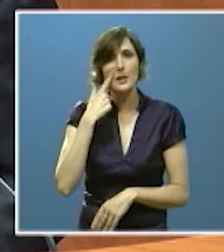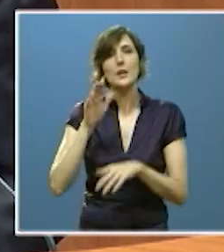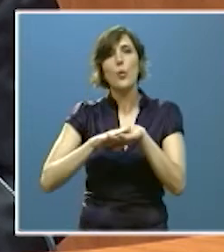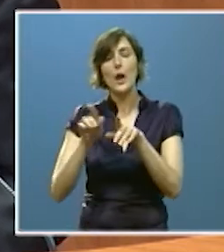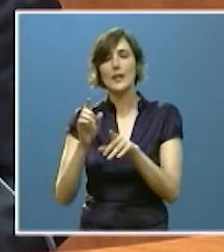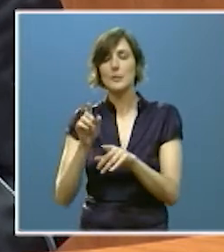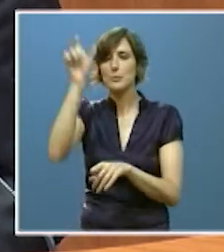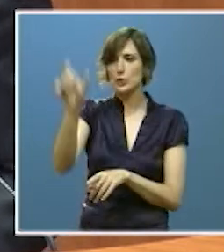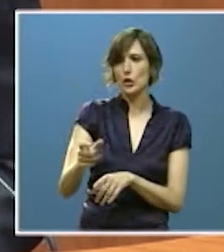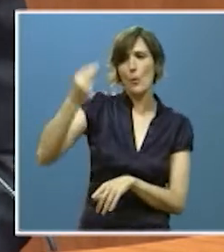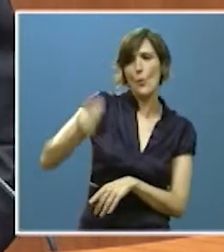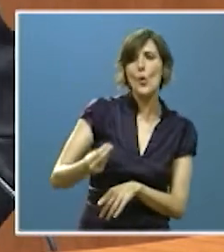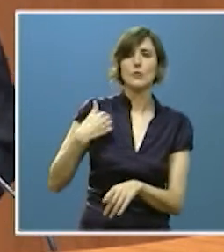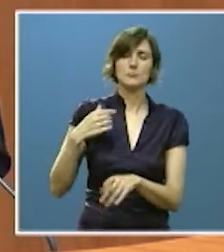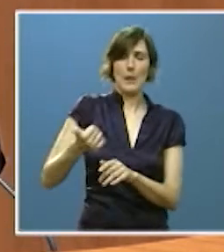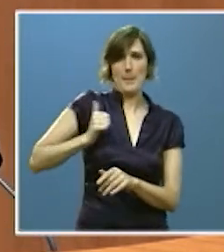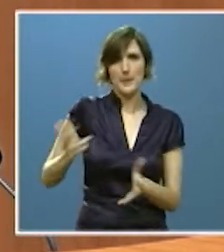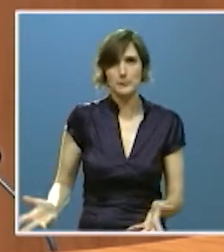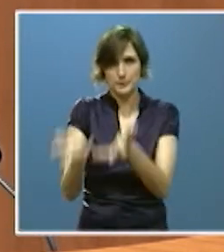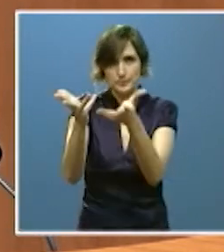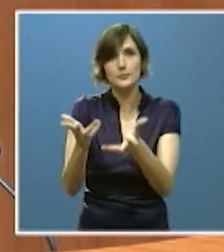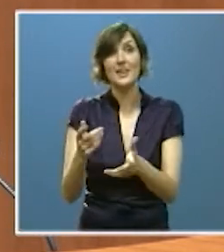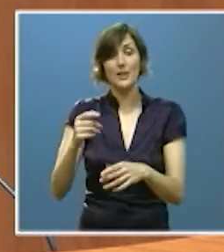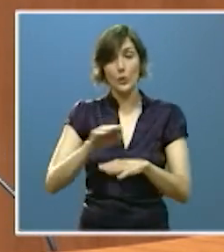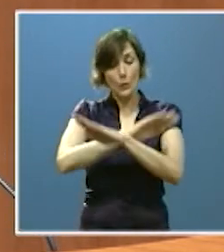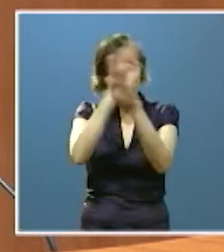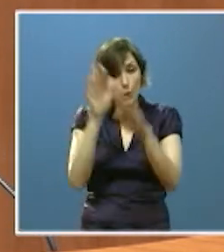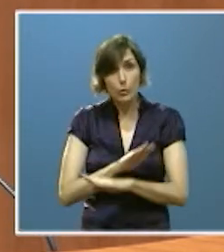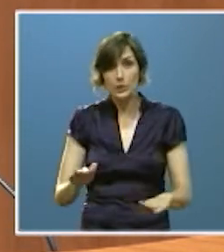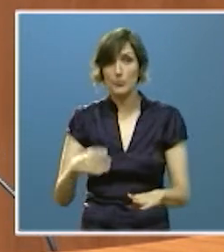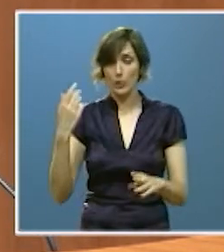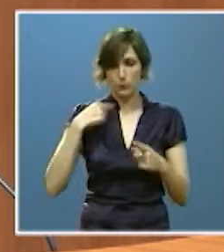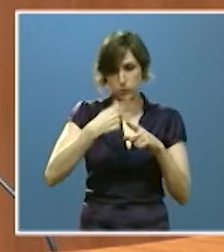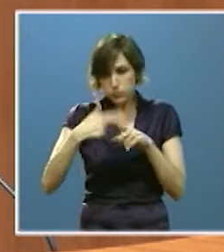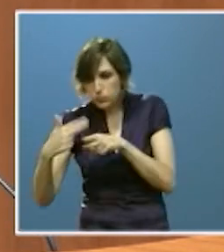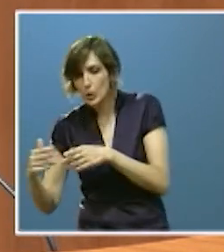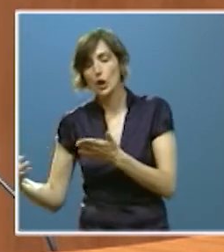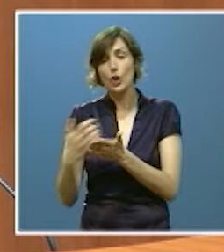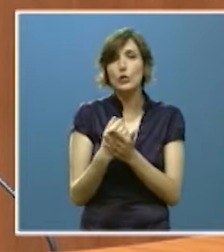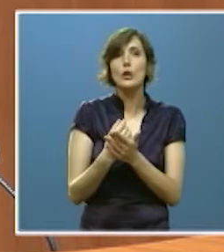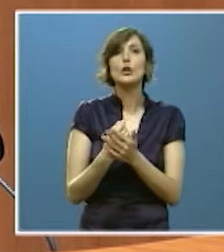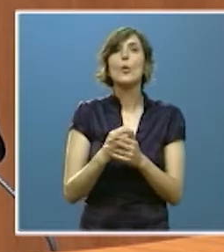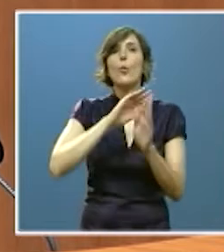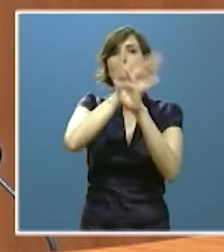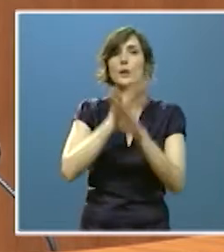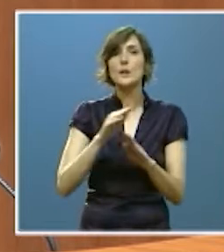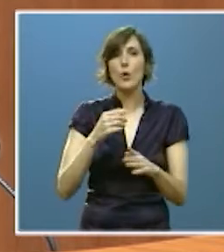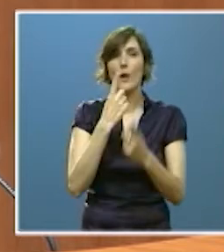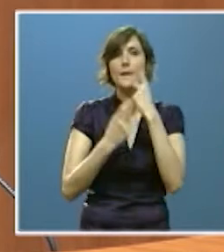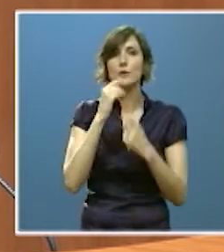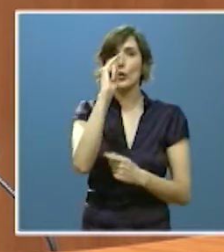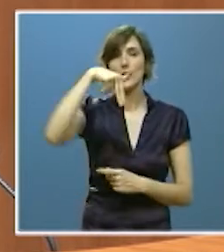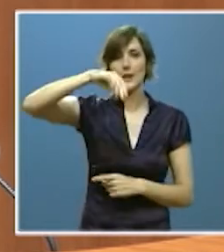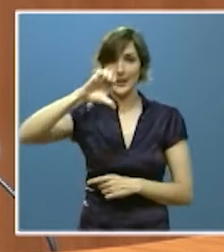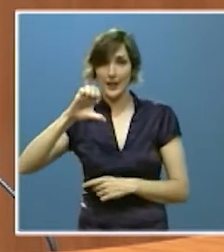talento. Como colofón a estas actuaciones, los últimos datos oficiales del INE nos sitúan como